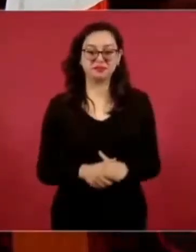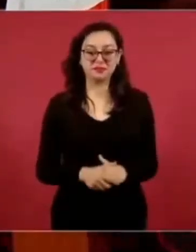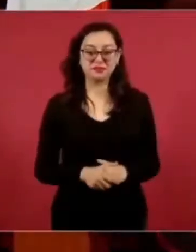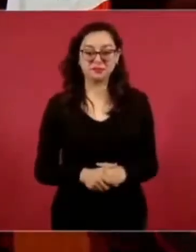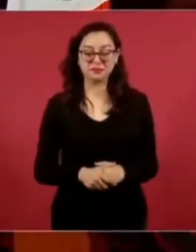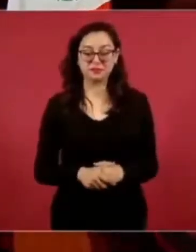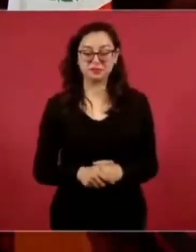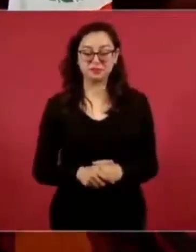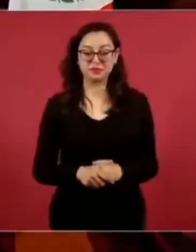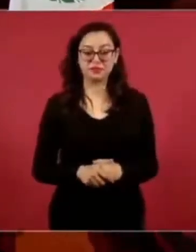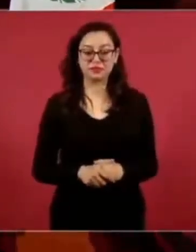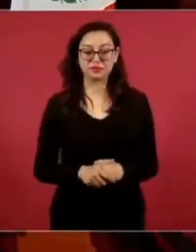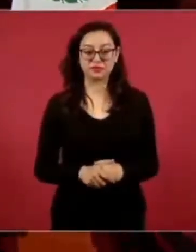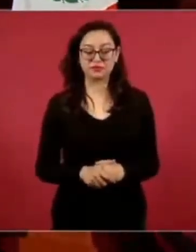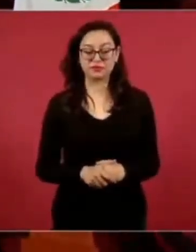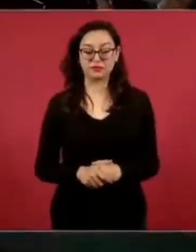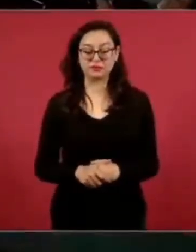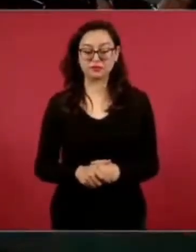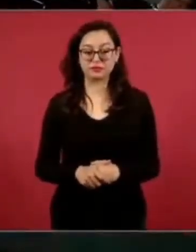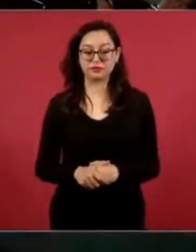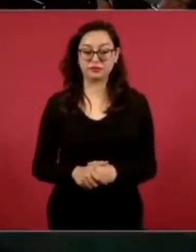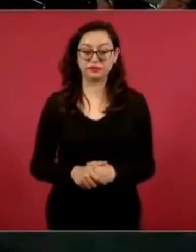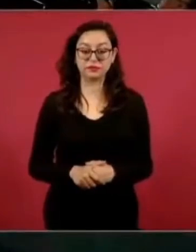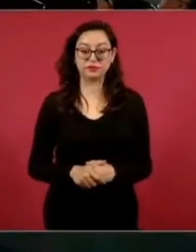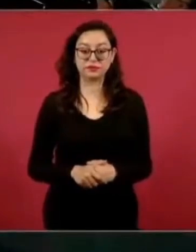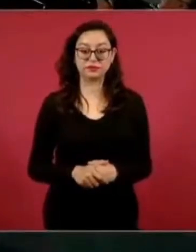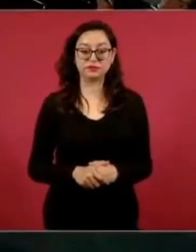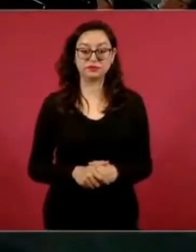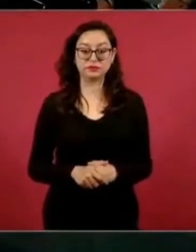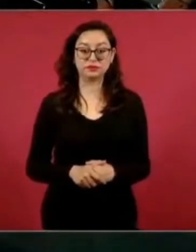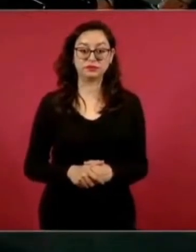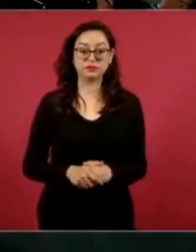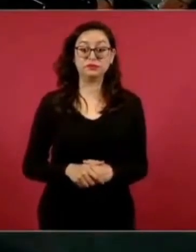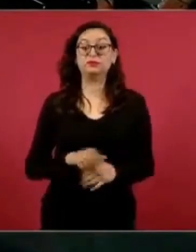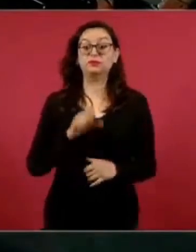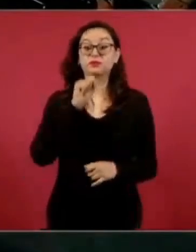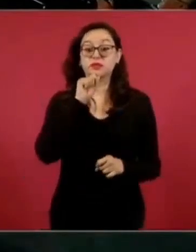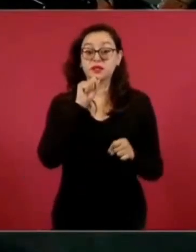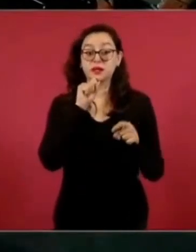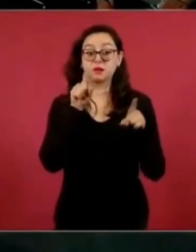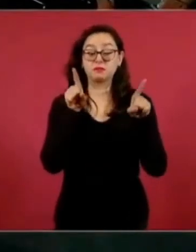Pero lo mismo para el norte,